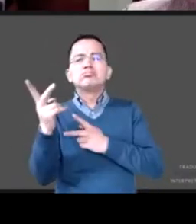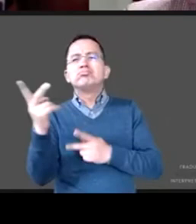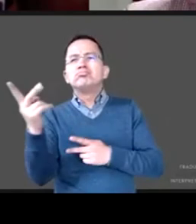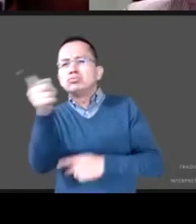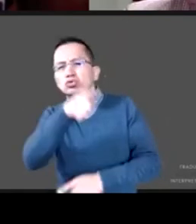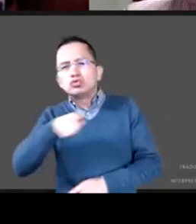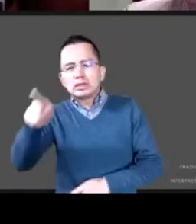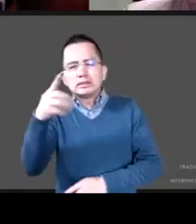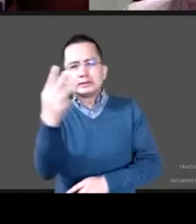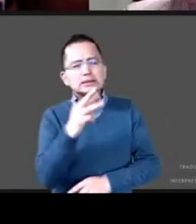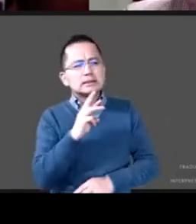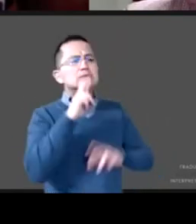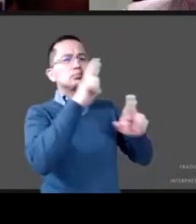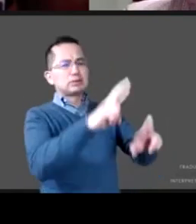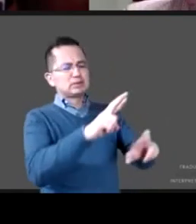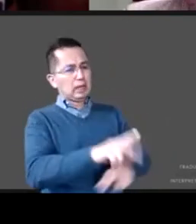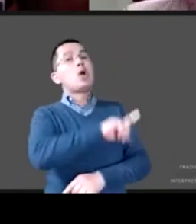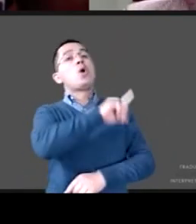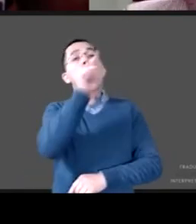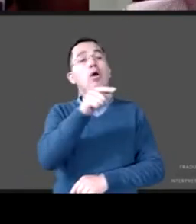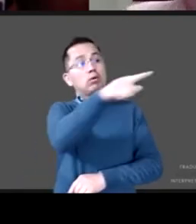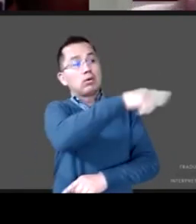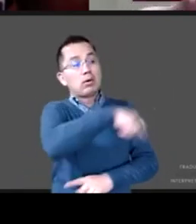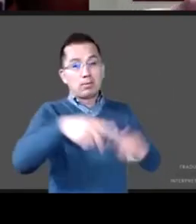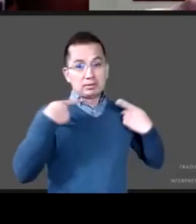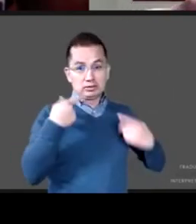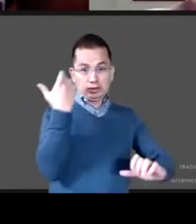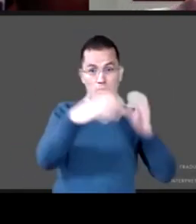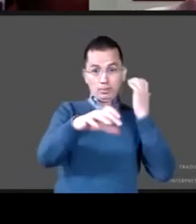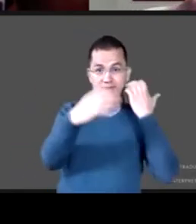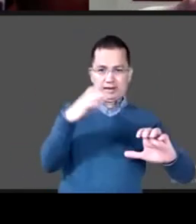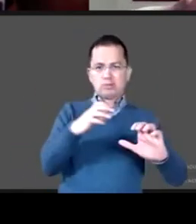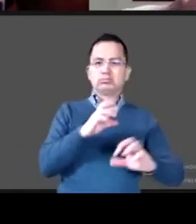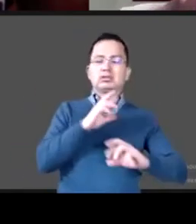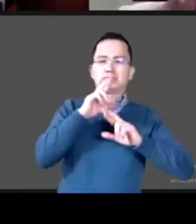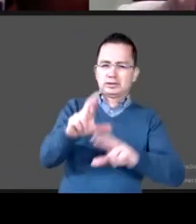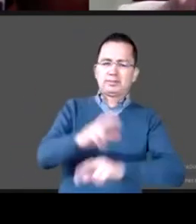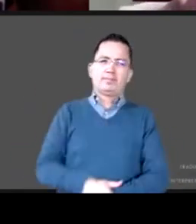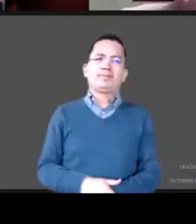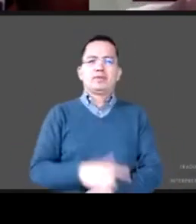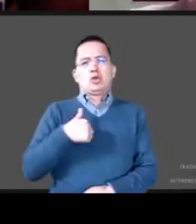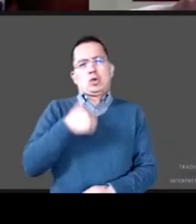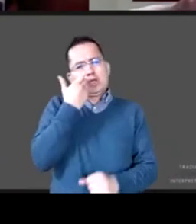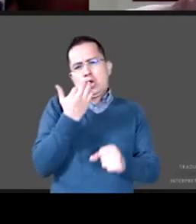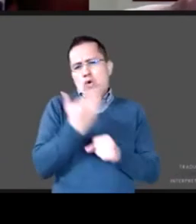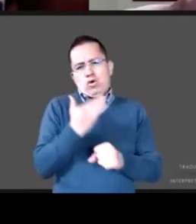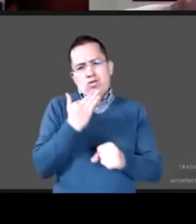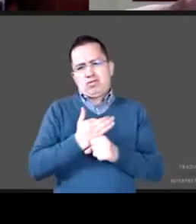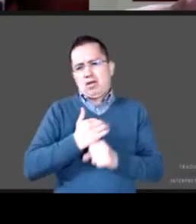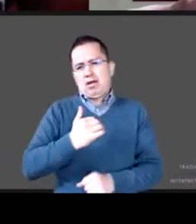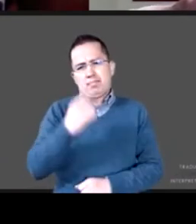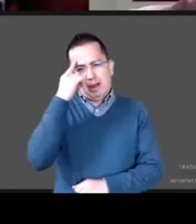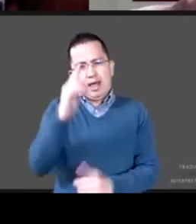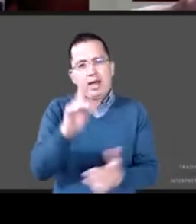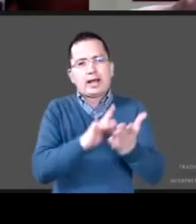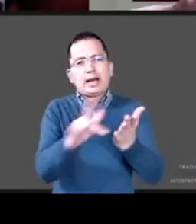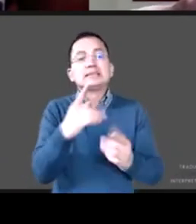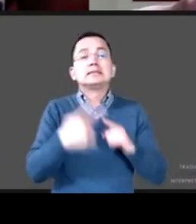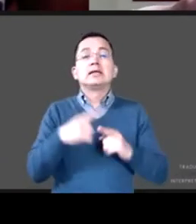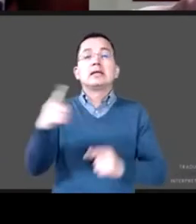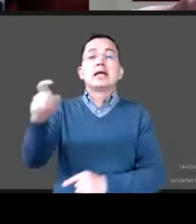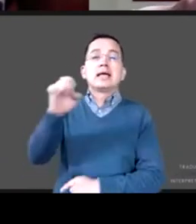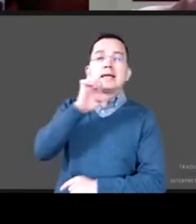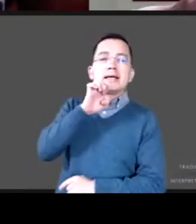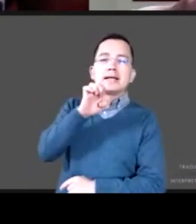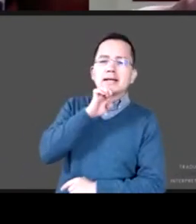público y también quiero aprovechar antes de entregar la palabra pues para agradecerle muchísimo muchísimo a Erika Orgoñez y a